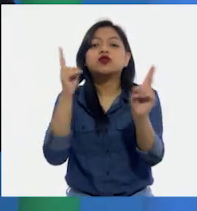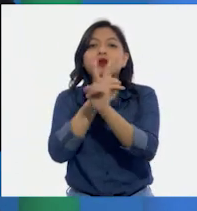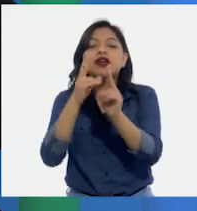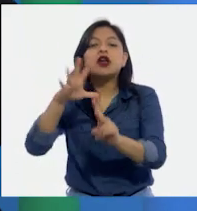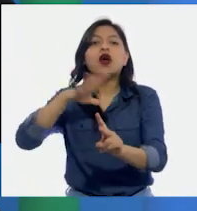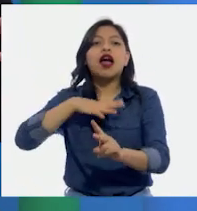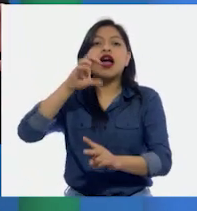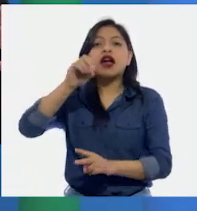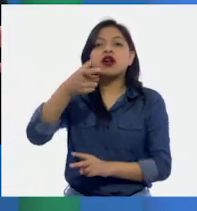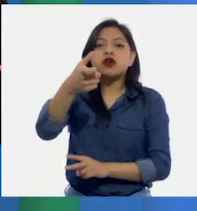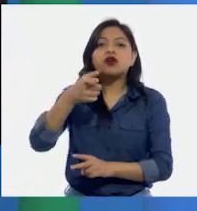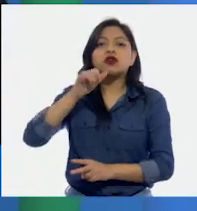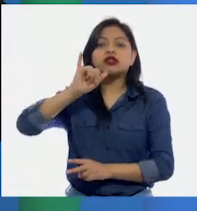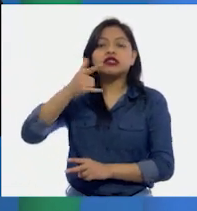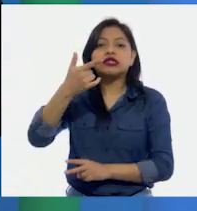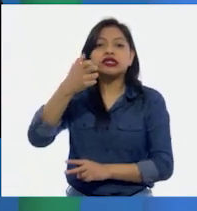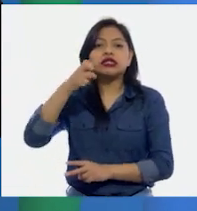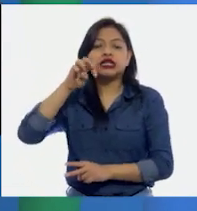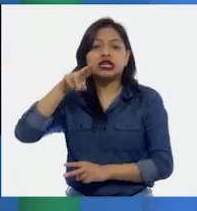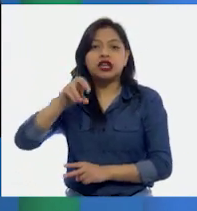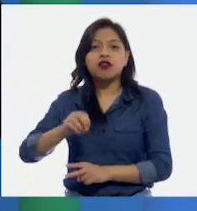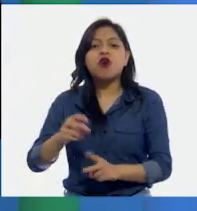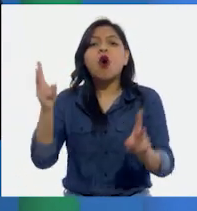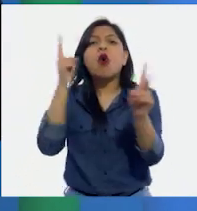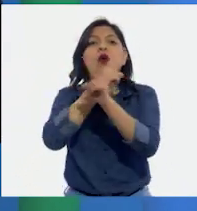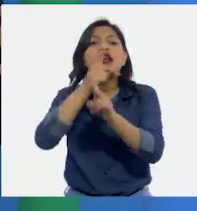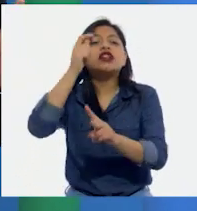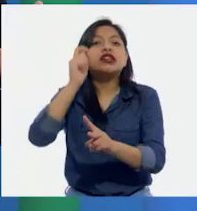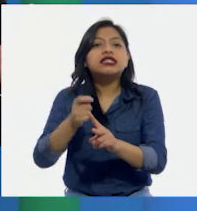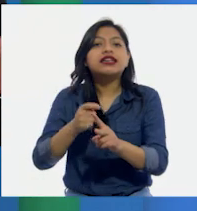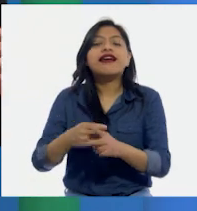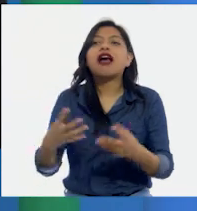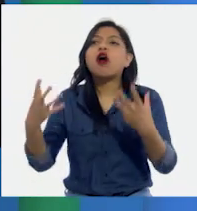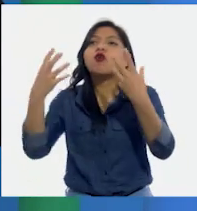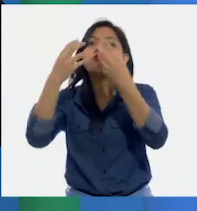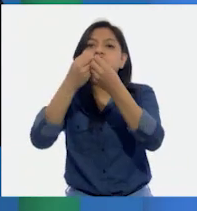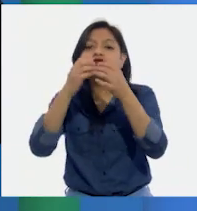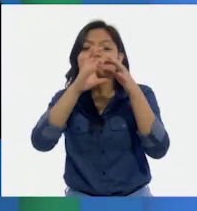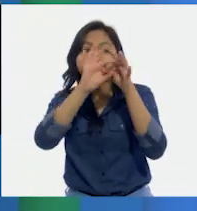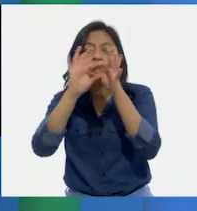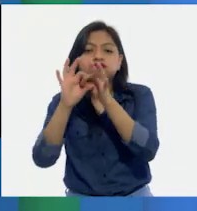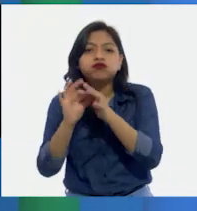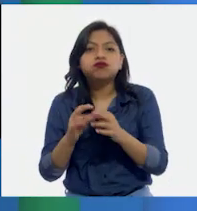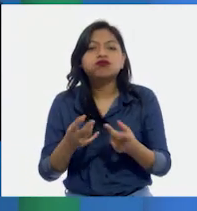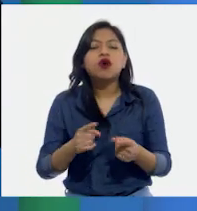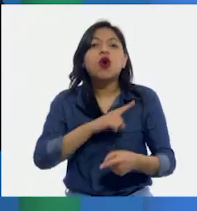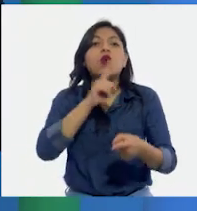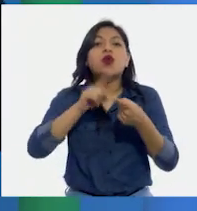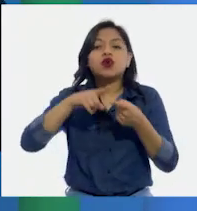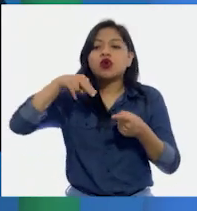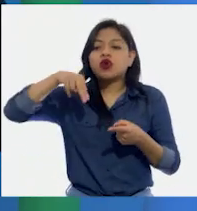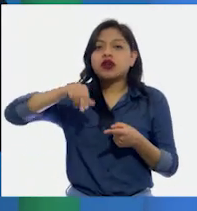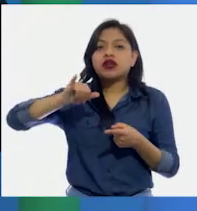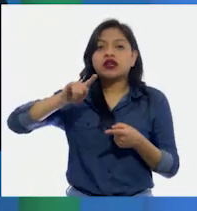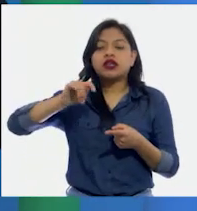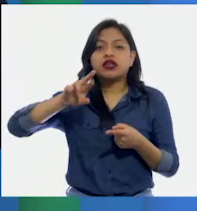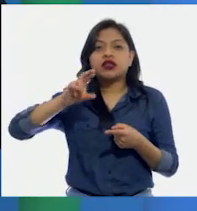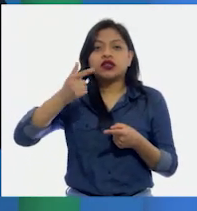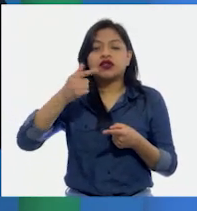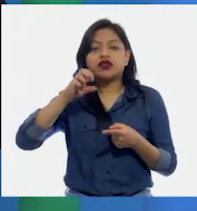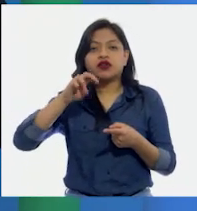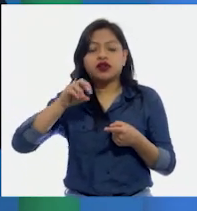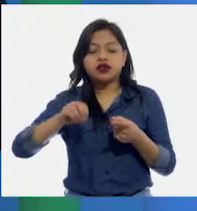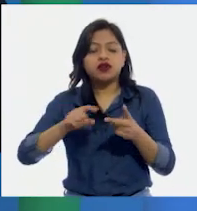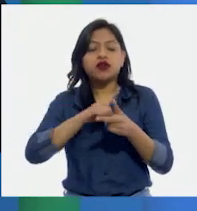El aire es una combinación invisible de gases, principalmente nitrógeno y oxígeno, que